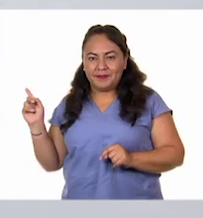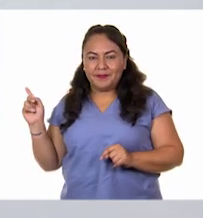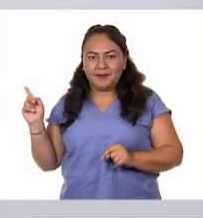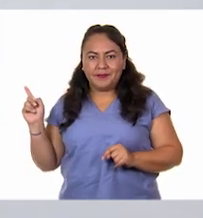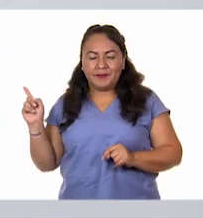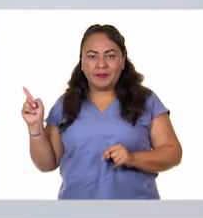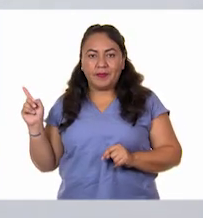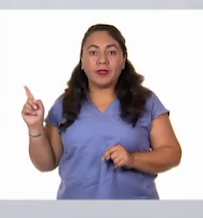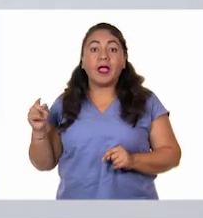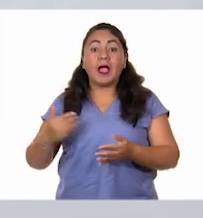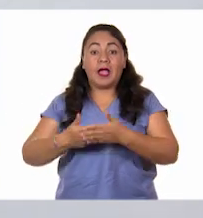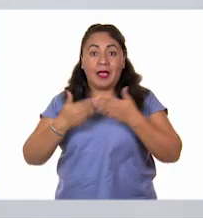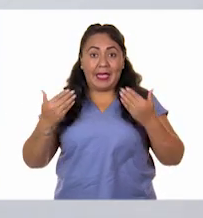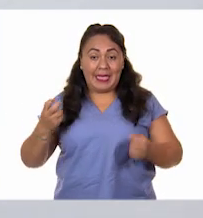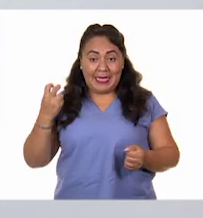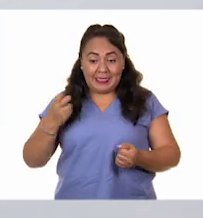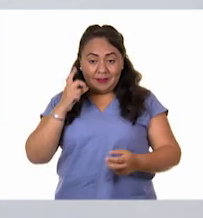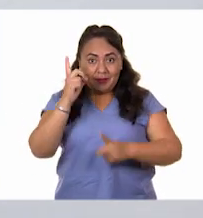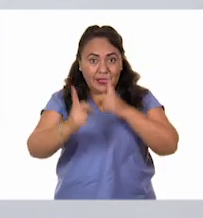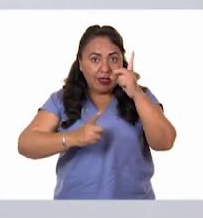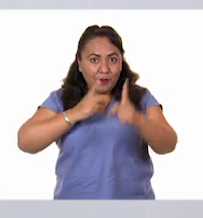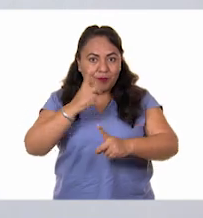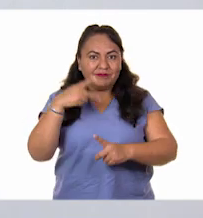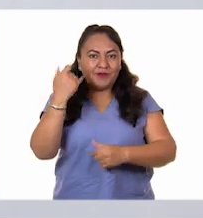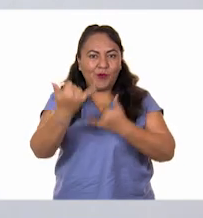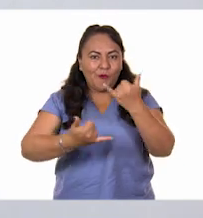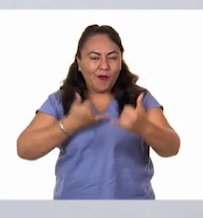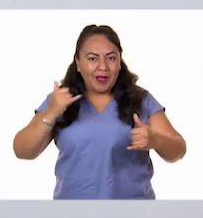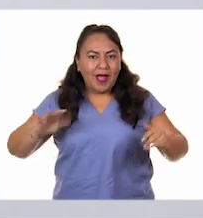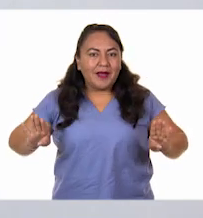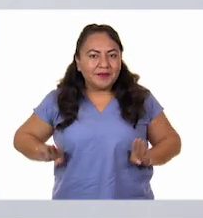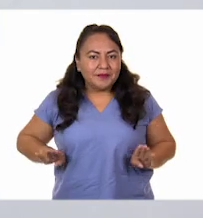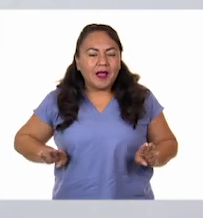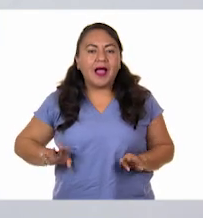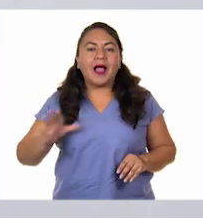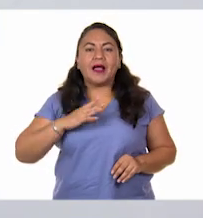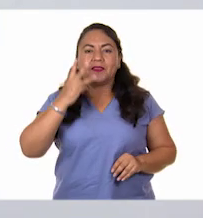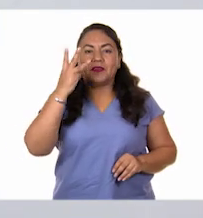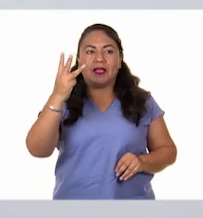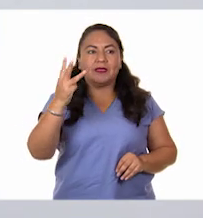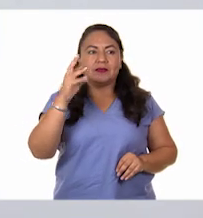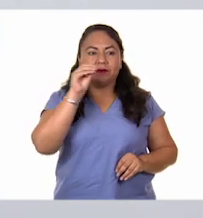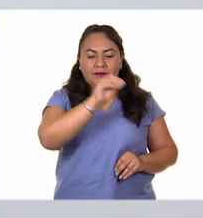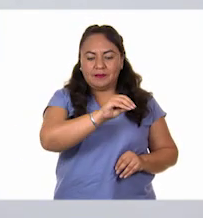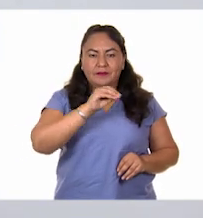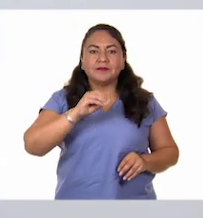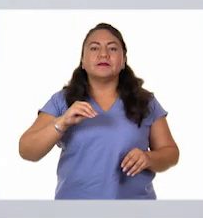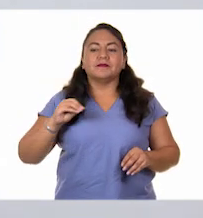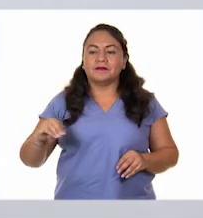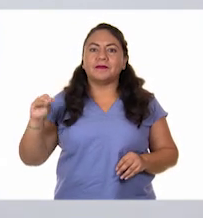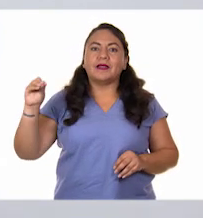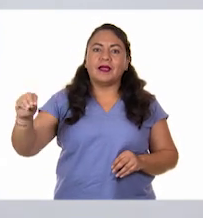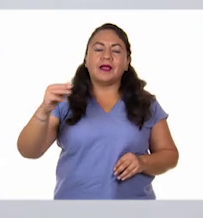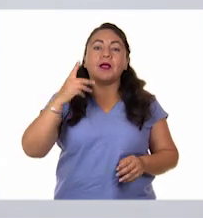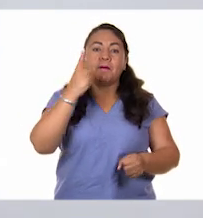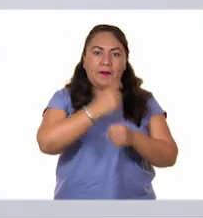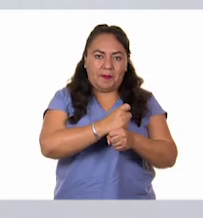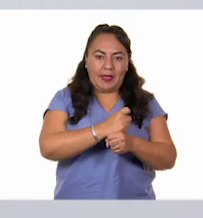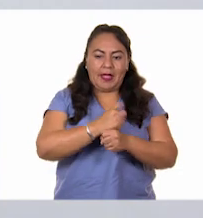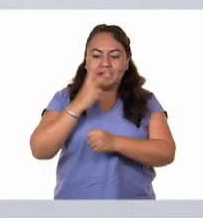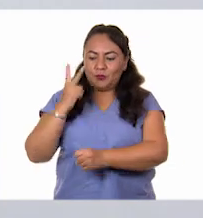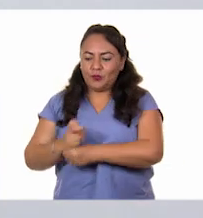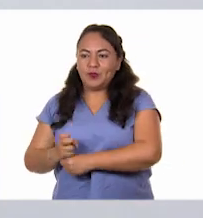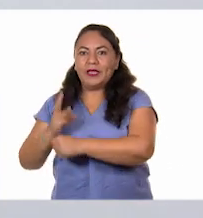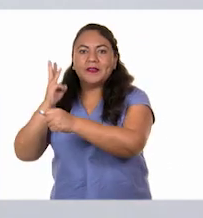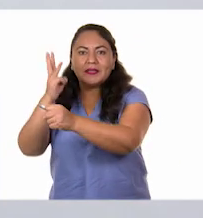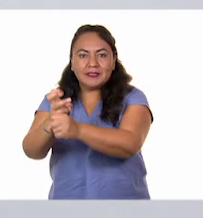para efectos de este deporte, de este juego, hay tres bases. Sí. Primera, la primera base, la segunda y